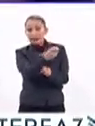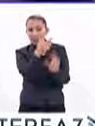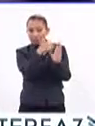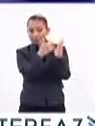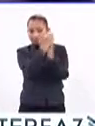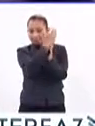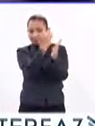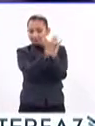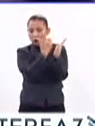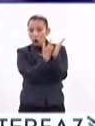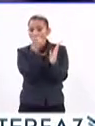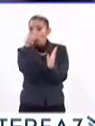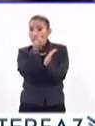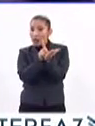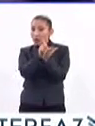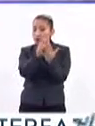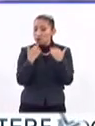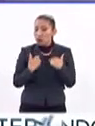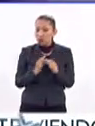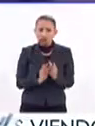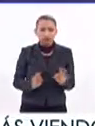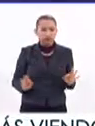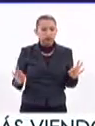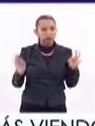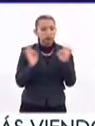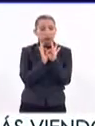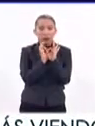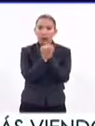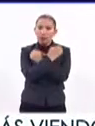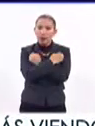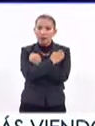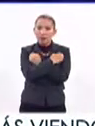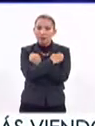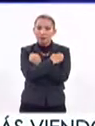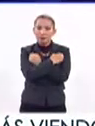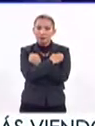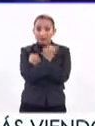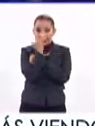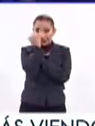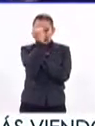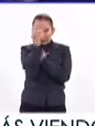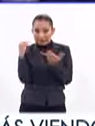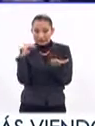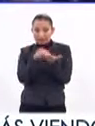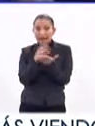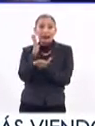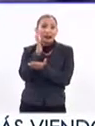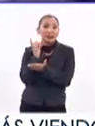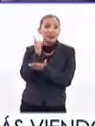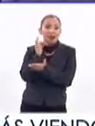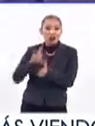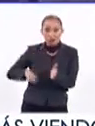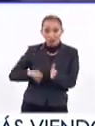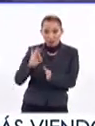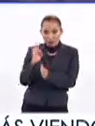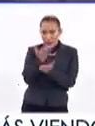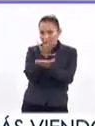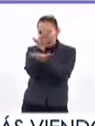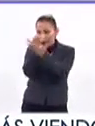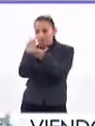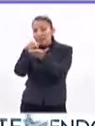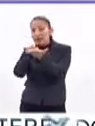los lineamientos de uno de los derechos humanos fundamentales, la educación. La iniciativa enviada al Congreso por el Gobierno Federal